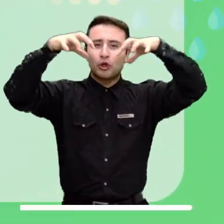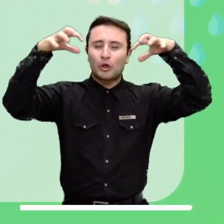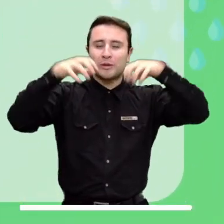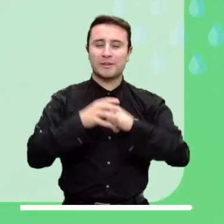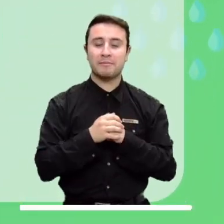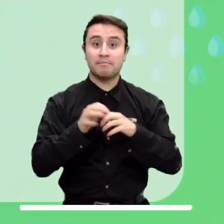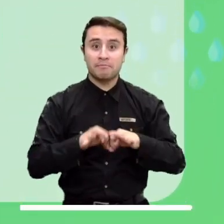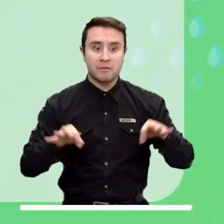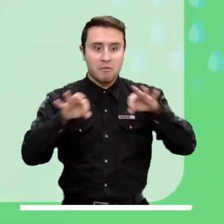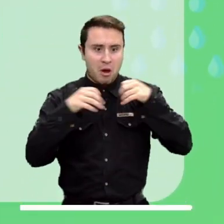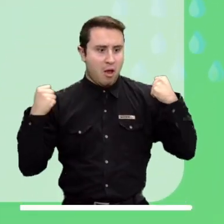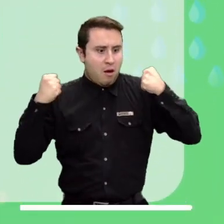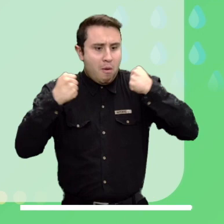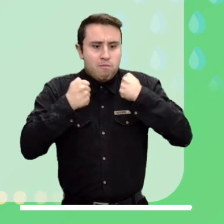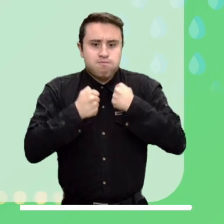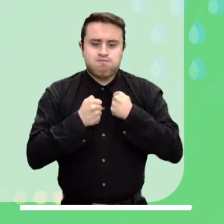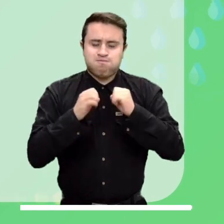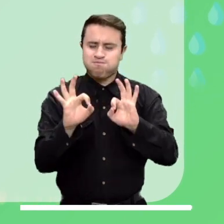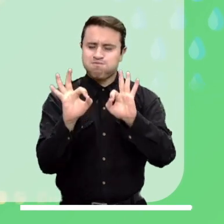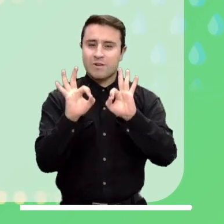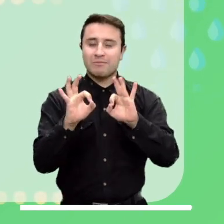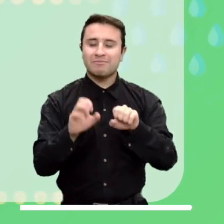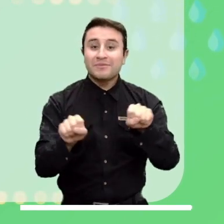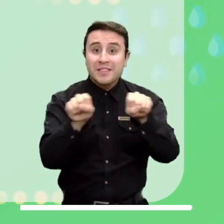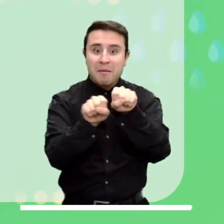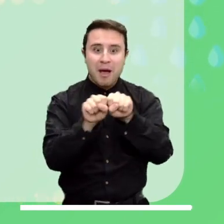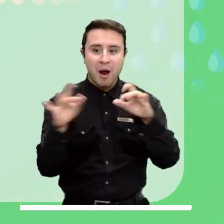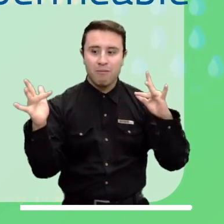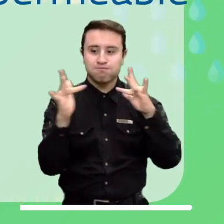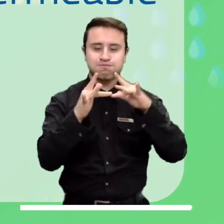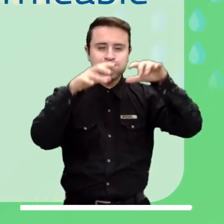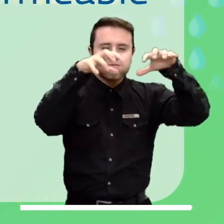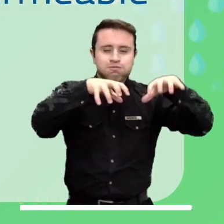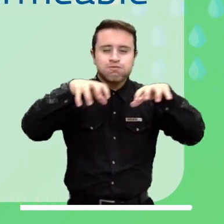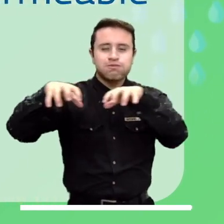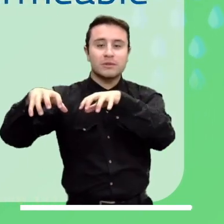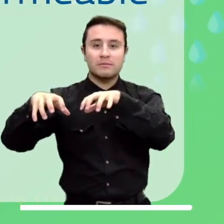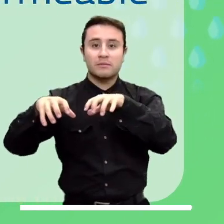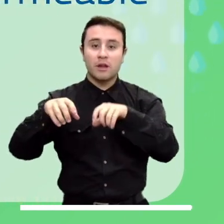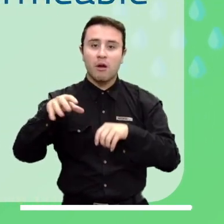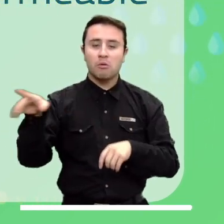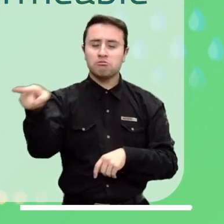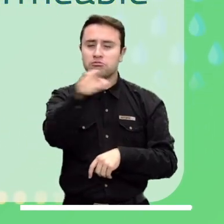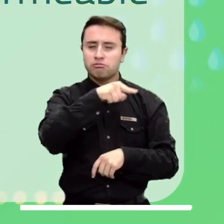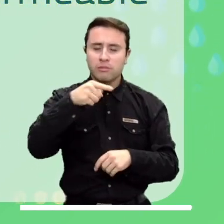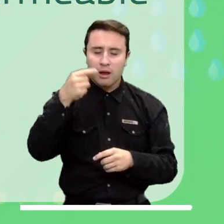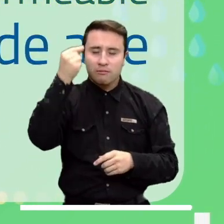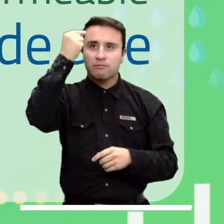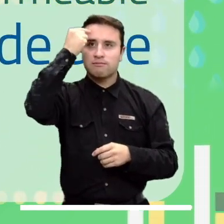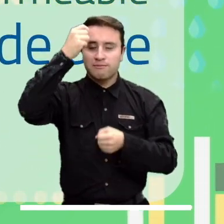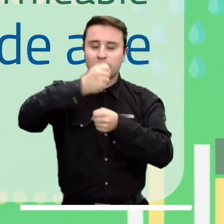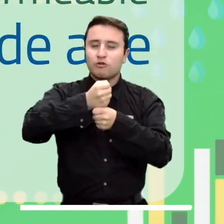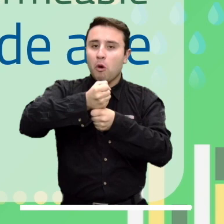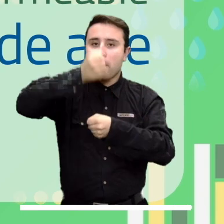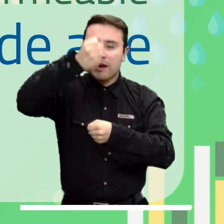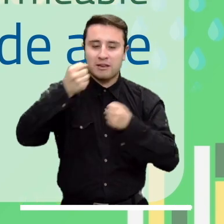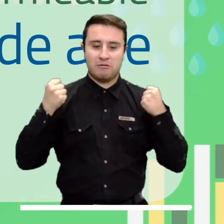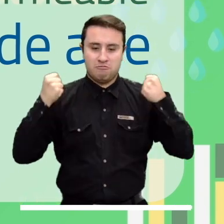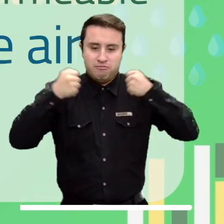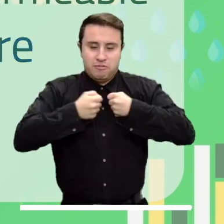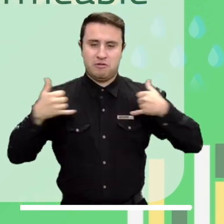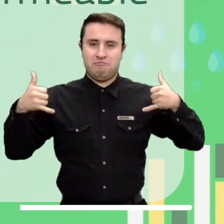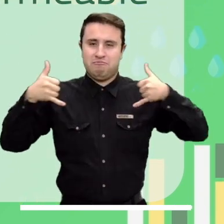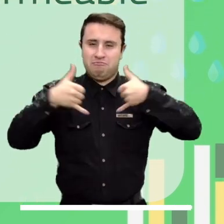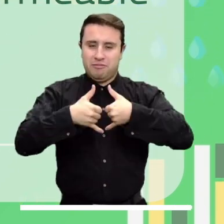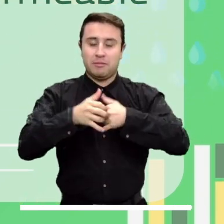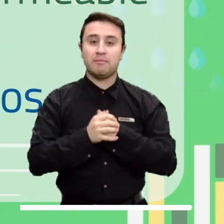Procure estar bien abrigado. Utilizar calzado apropiado. No olvide llevar sombrilla o impermeable. Evite